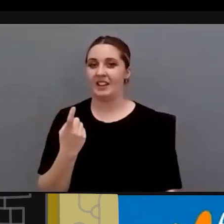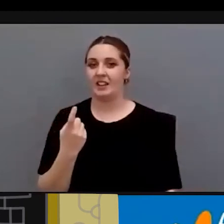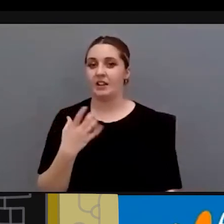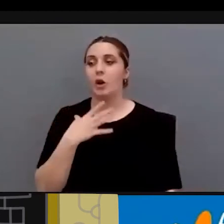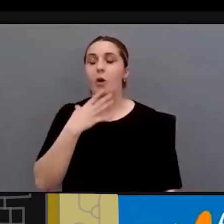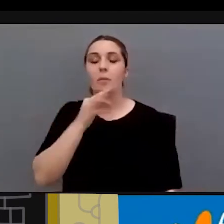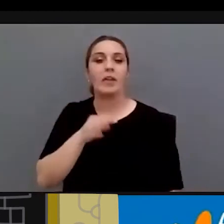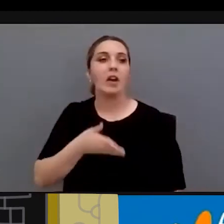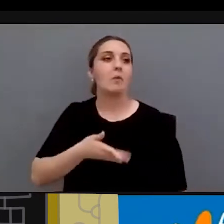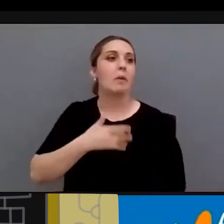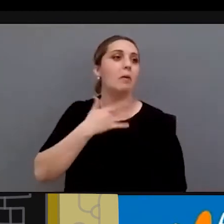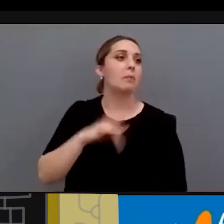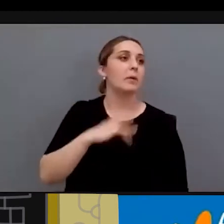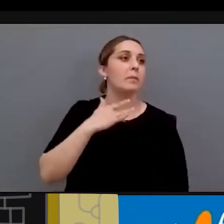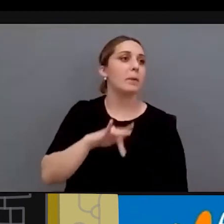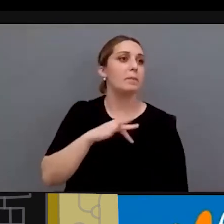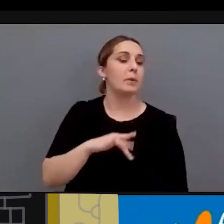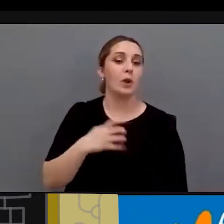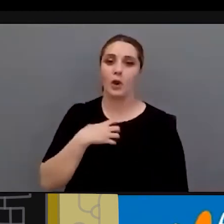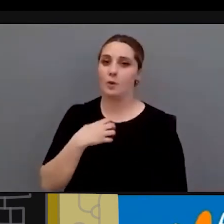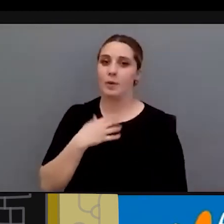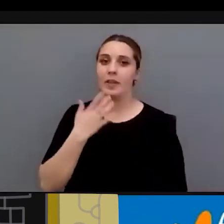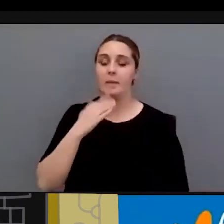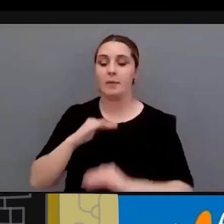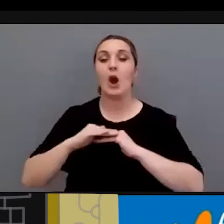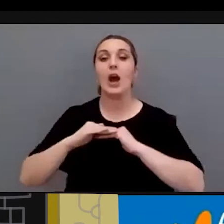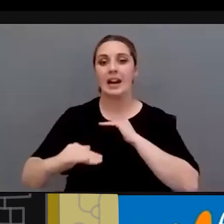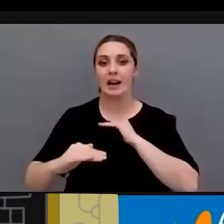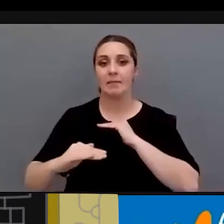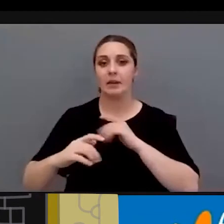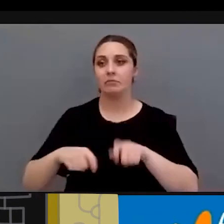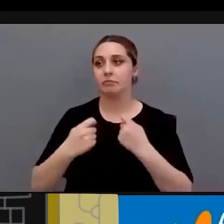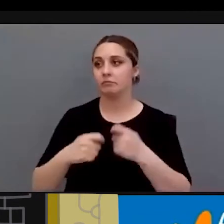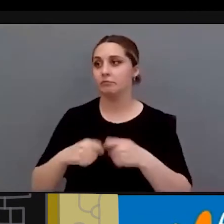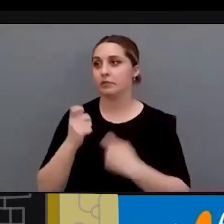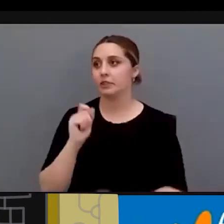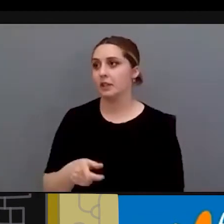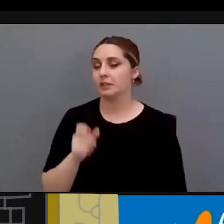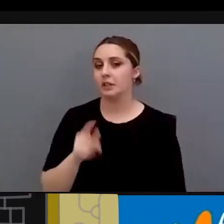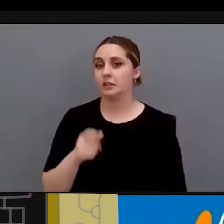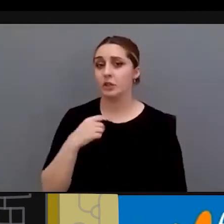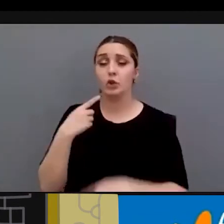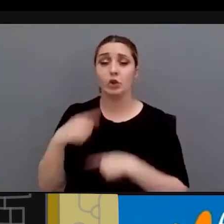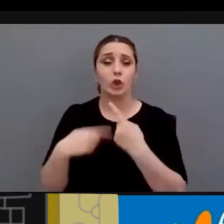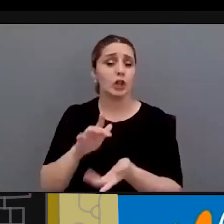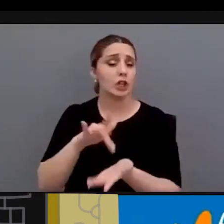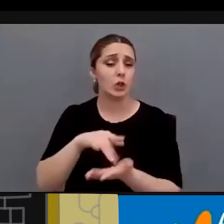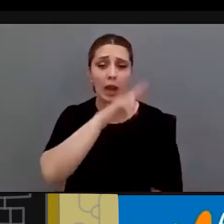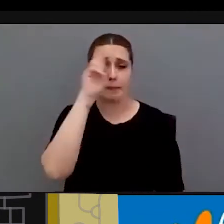consintiendo es que las rampas se estropeen cada dos por tres yo lo veo todos los días en Madrid